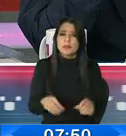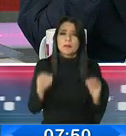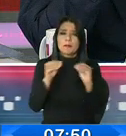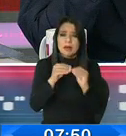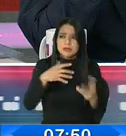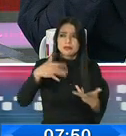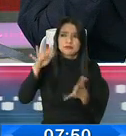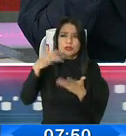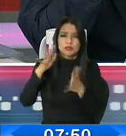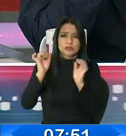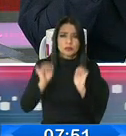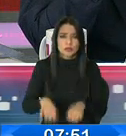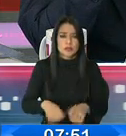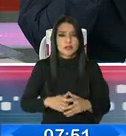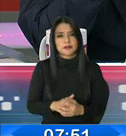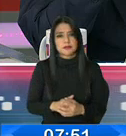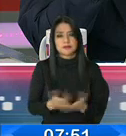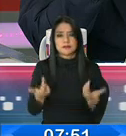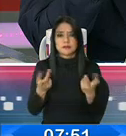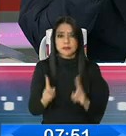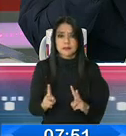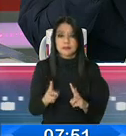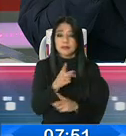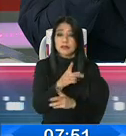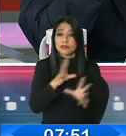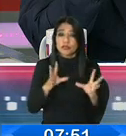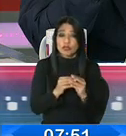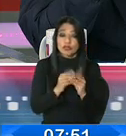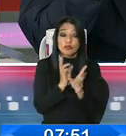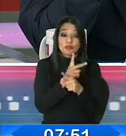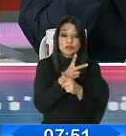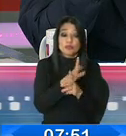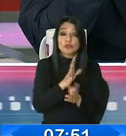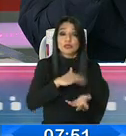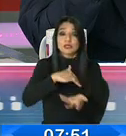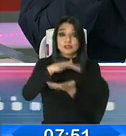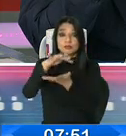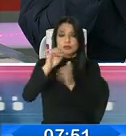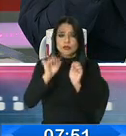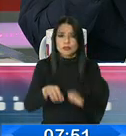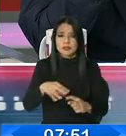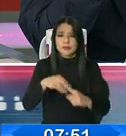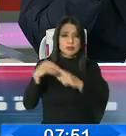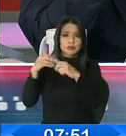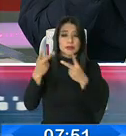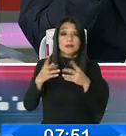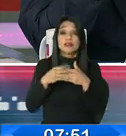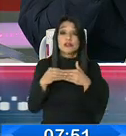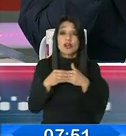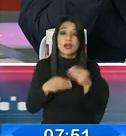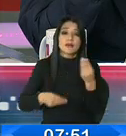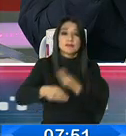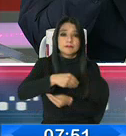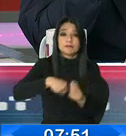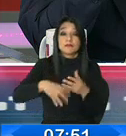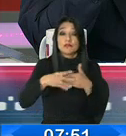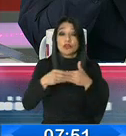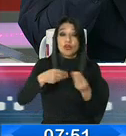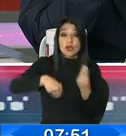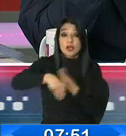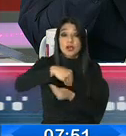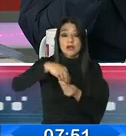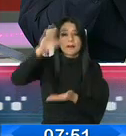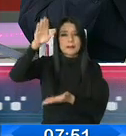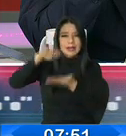exportaciones para diversificar esa canasta exportadora y lo más importante, Roberto, que los dólares sigan creando. Hoy las remesas van a